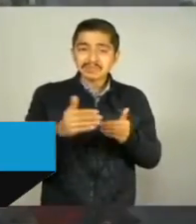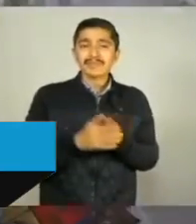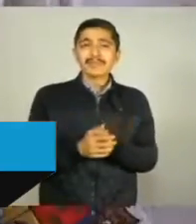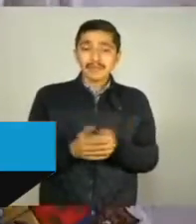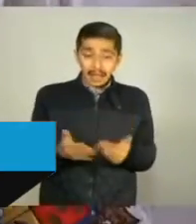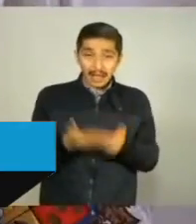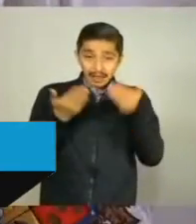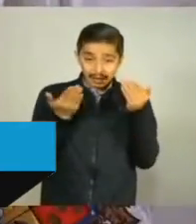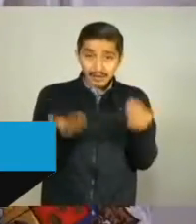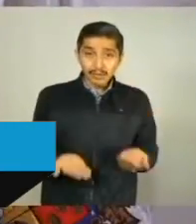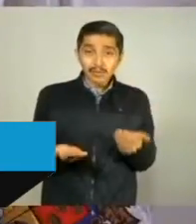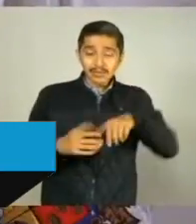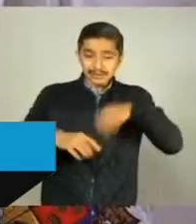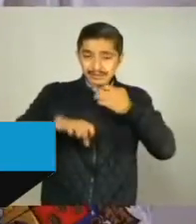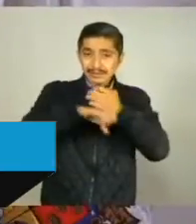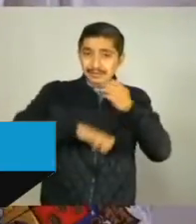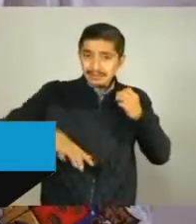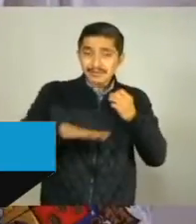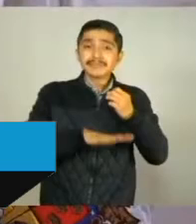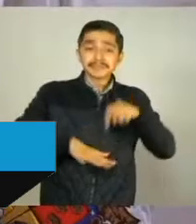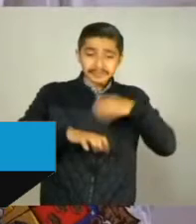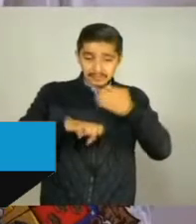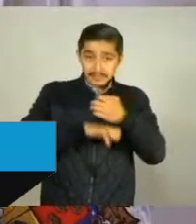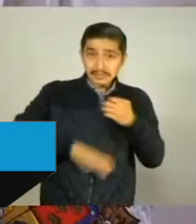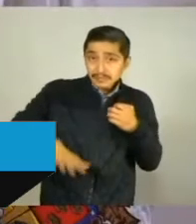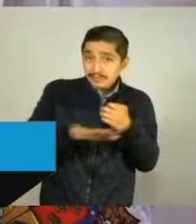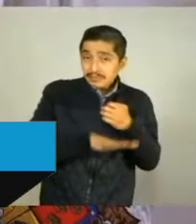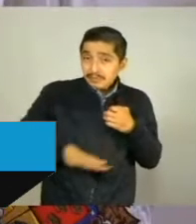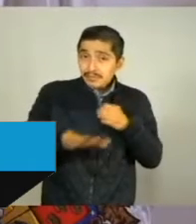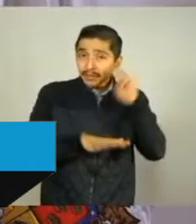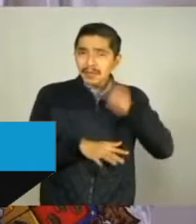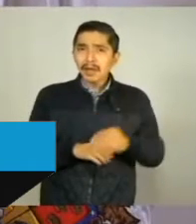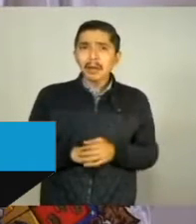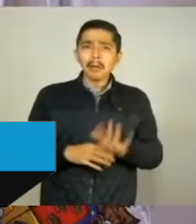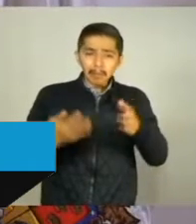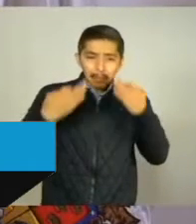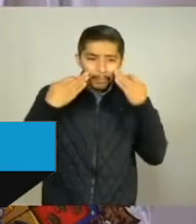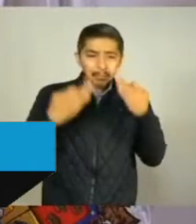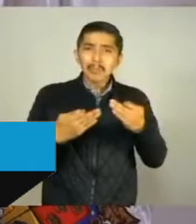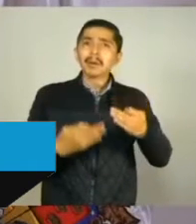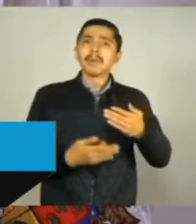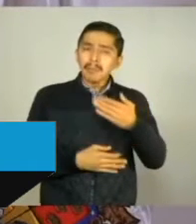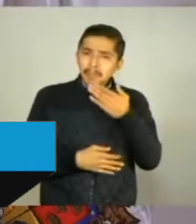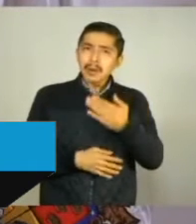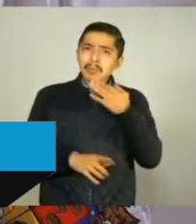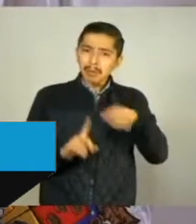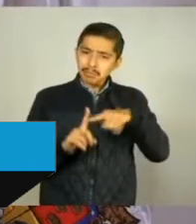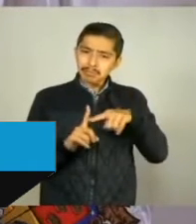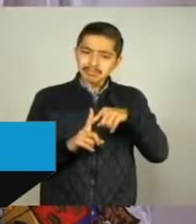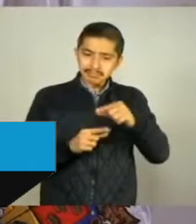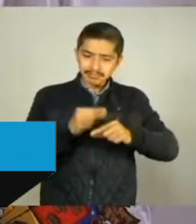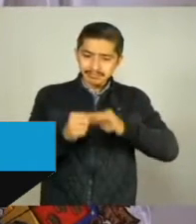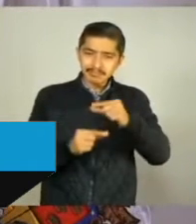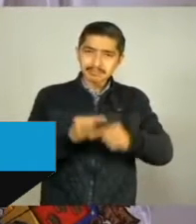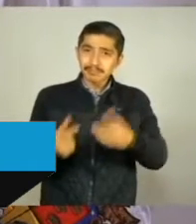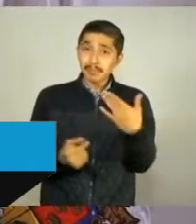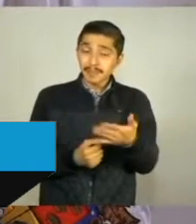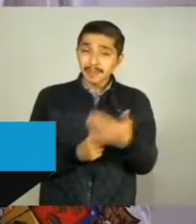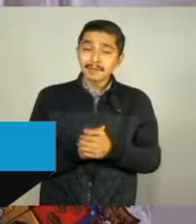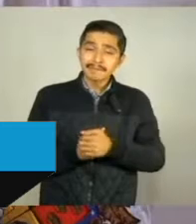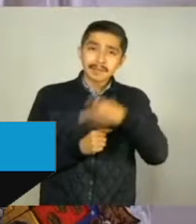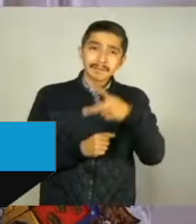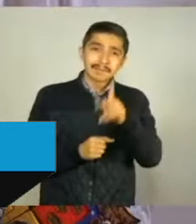50 al 75 por ciento, dependiendo del tipo de negocio, de su